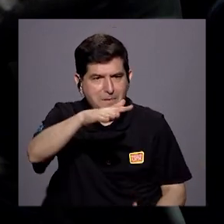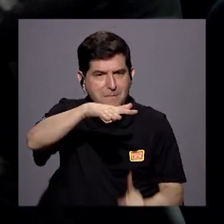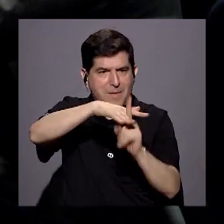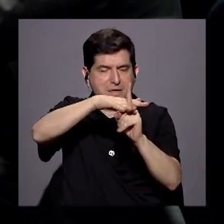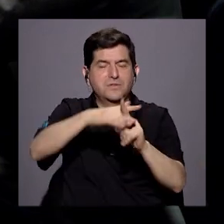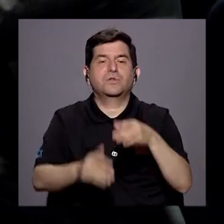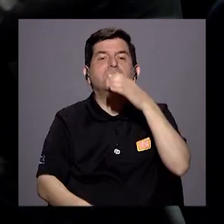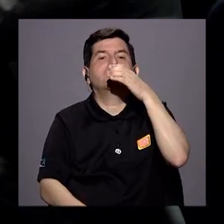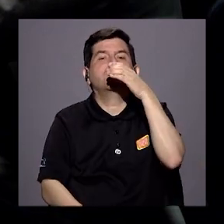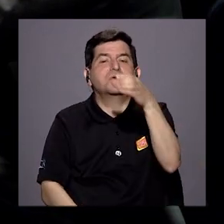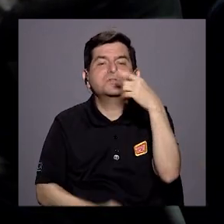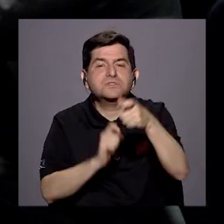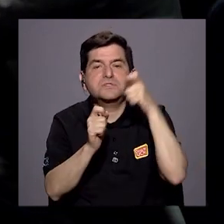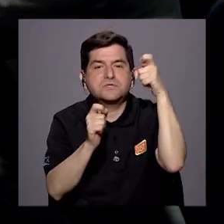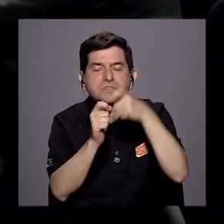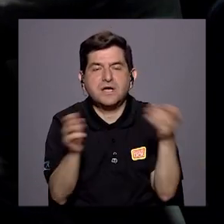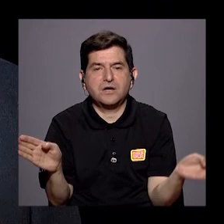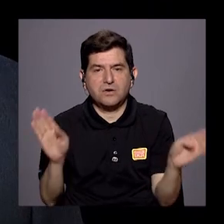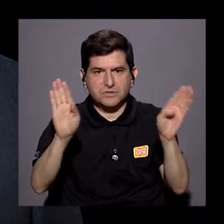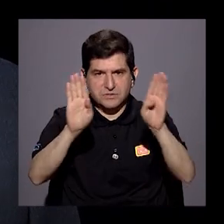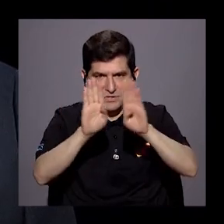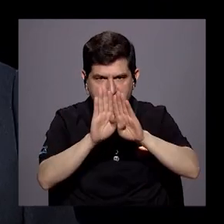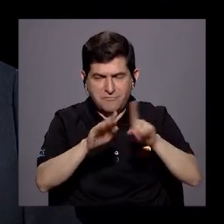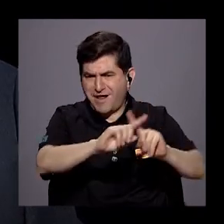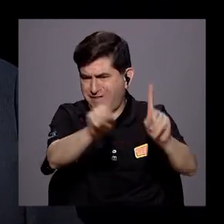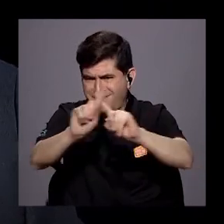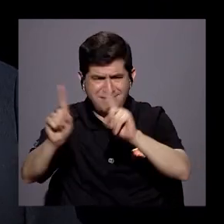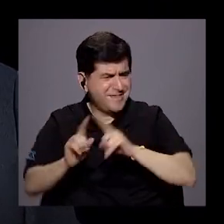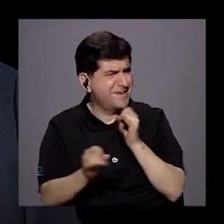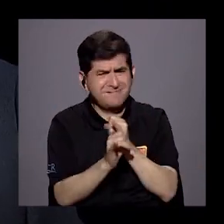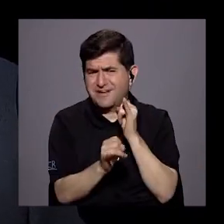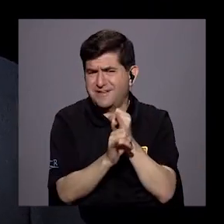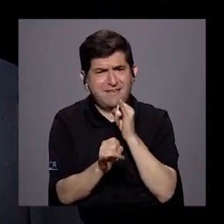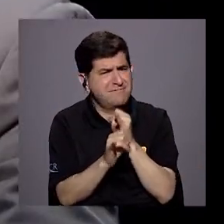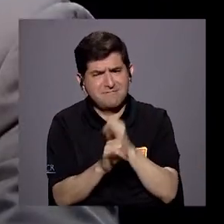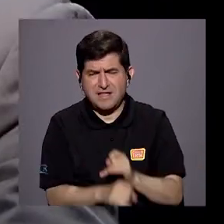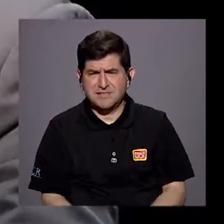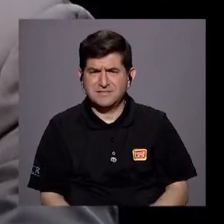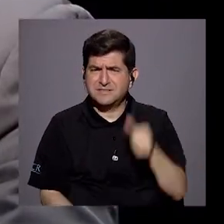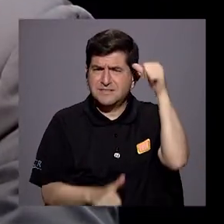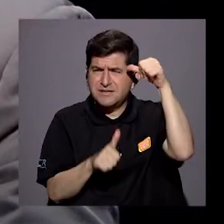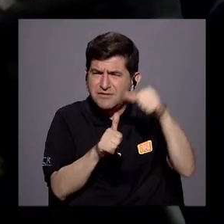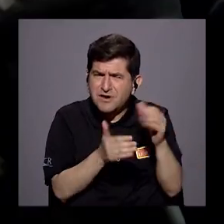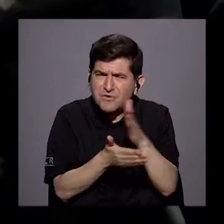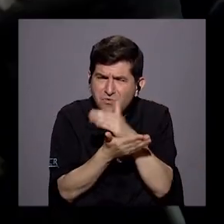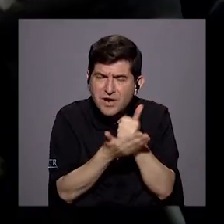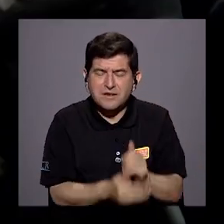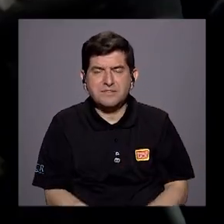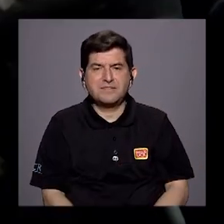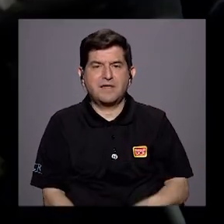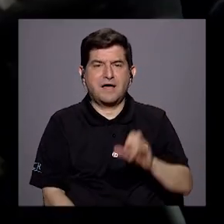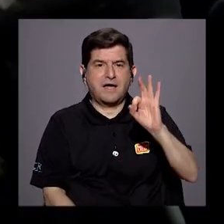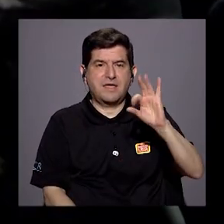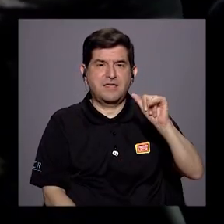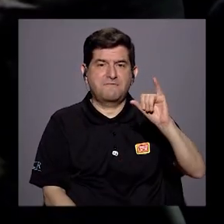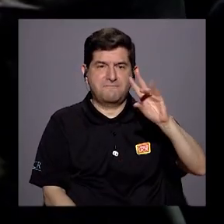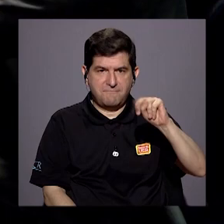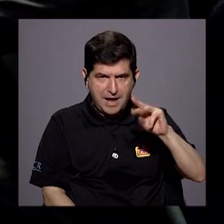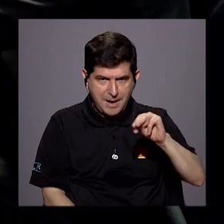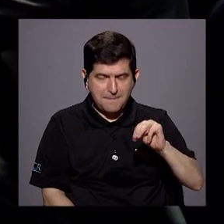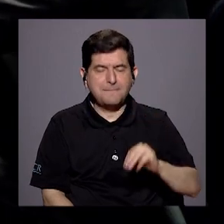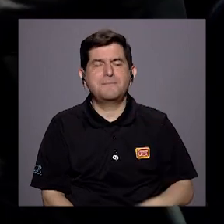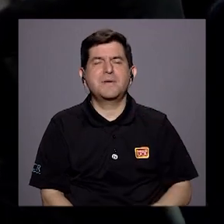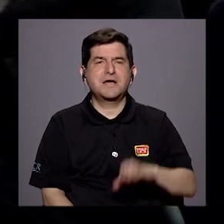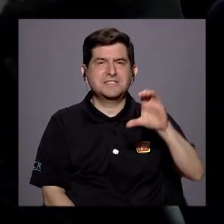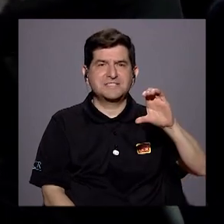recomendación concreta para el cierre de una serie de instituciones. ¿Recuerda alguna de ellas? Bueno, el IFAN, recuerdo el Consejo de